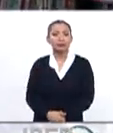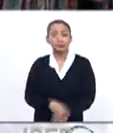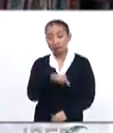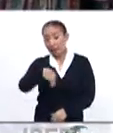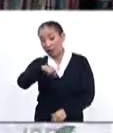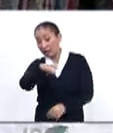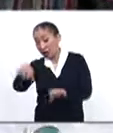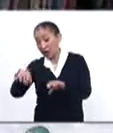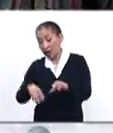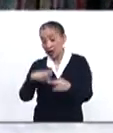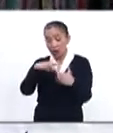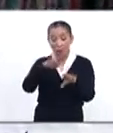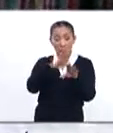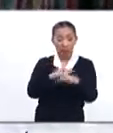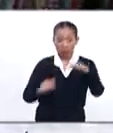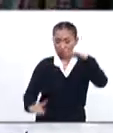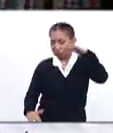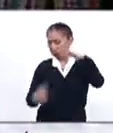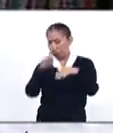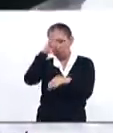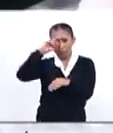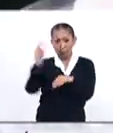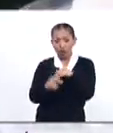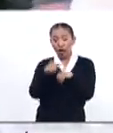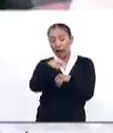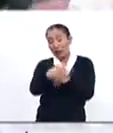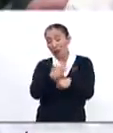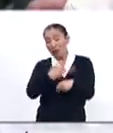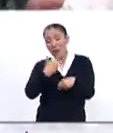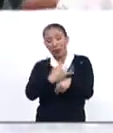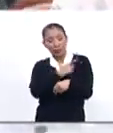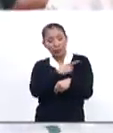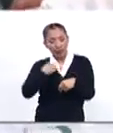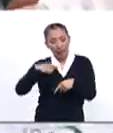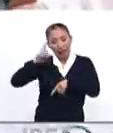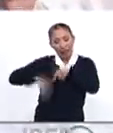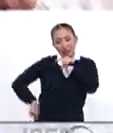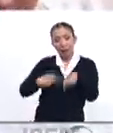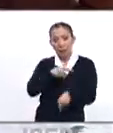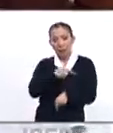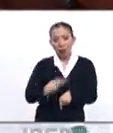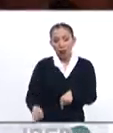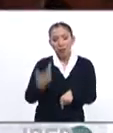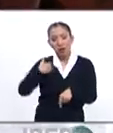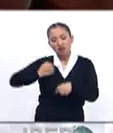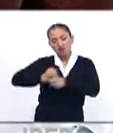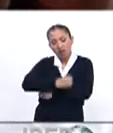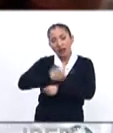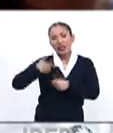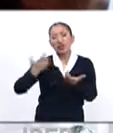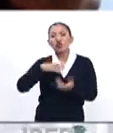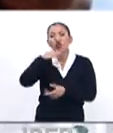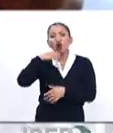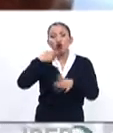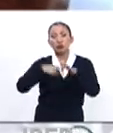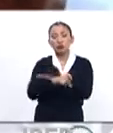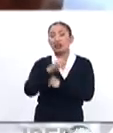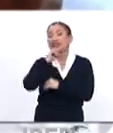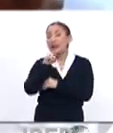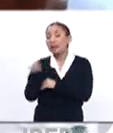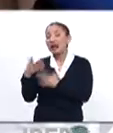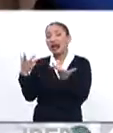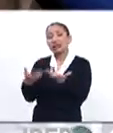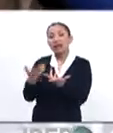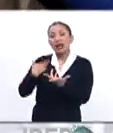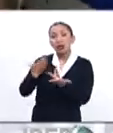Siendo parte de la región más desigual del mundo, el reto en Guatemala es la erradicación de la pobreza, la violencia y la corrupción, así como